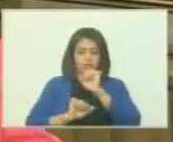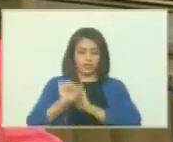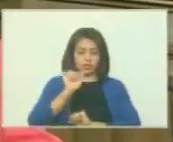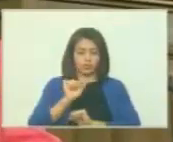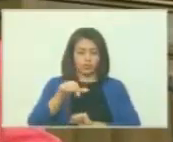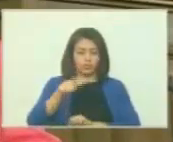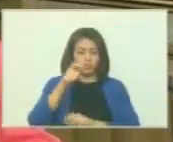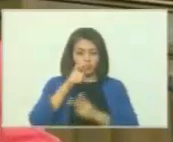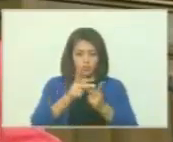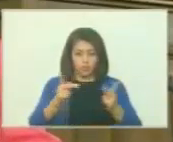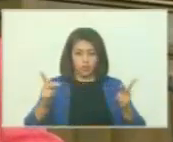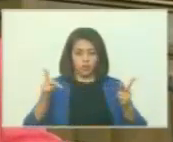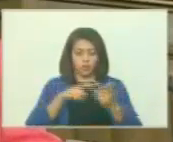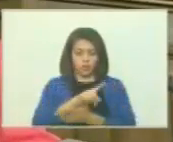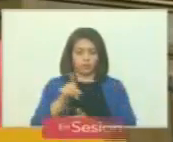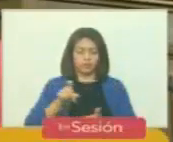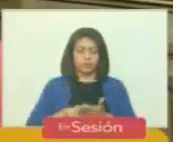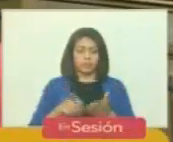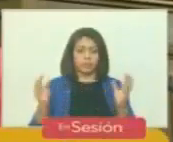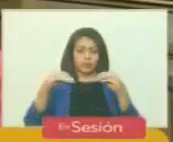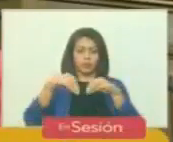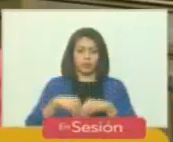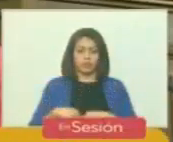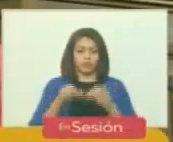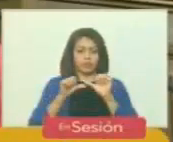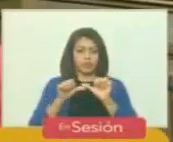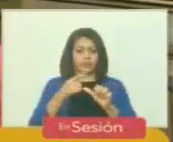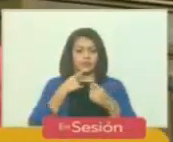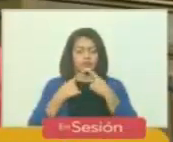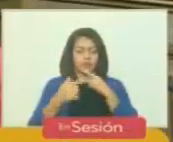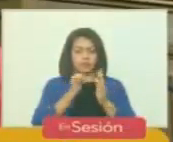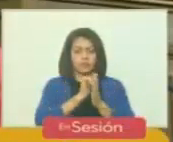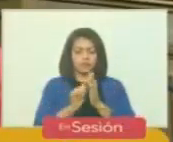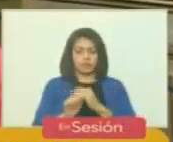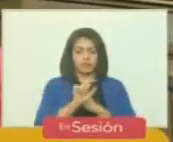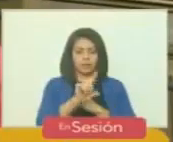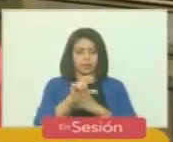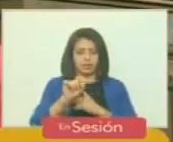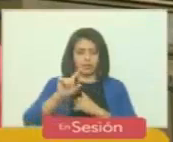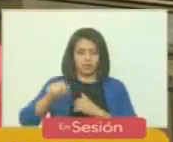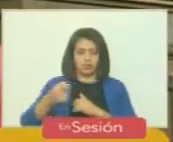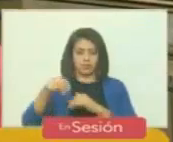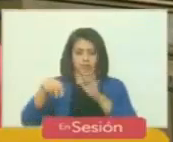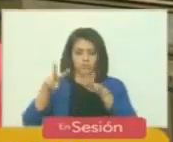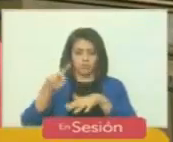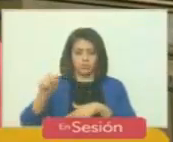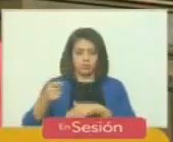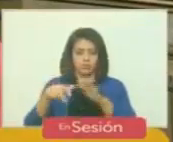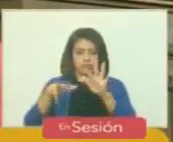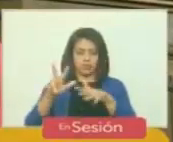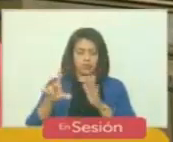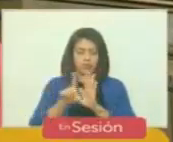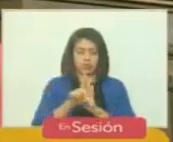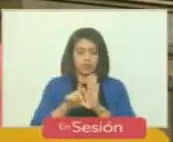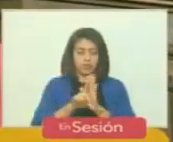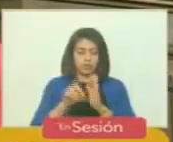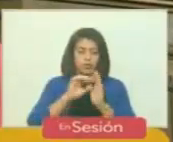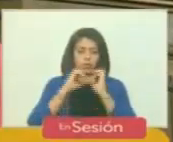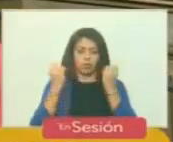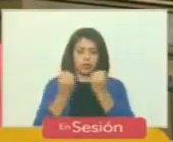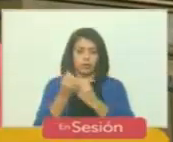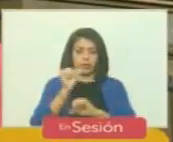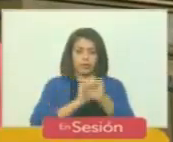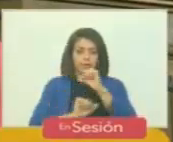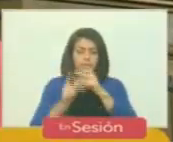o defensor público general de conformidad con lo establecido en los artículos 11, 12 y 13 de la Ley Orgánica de la